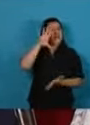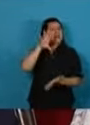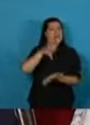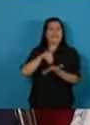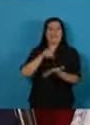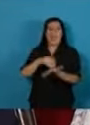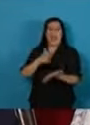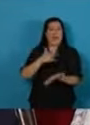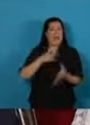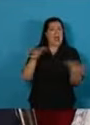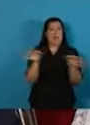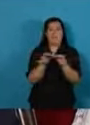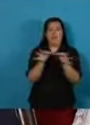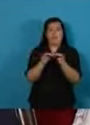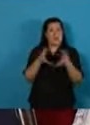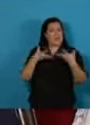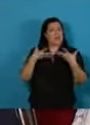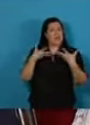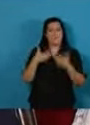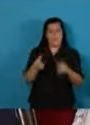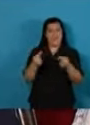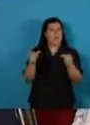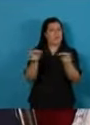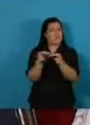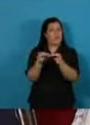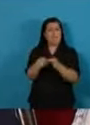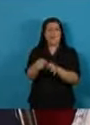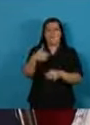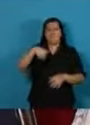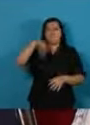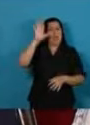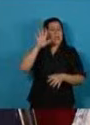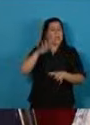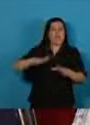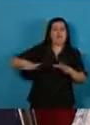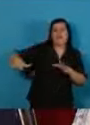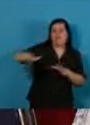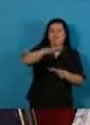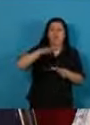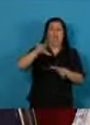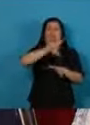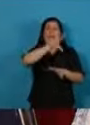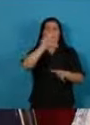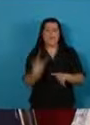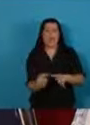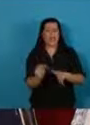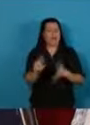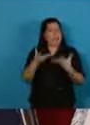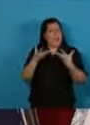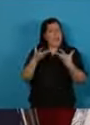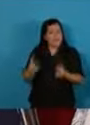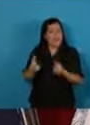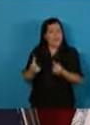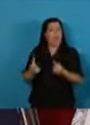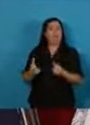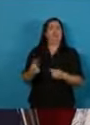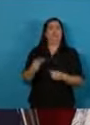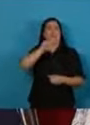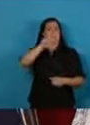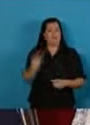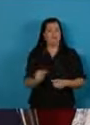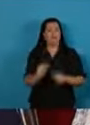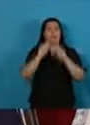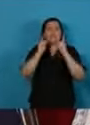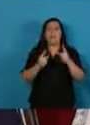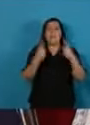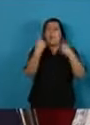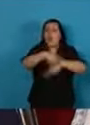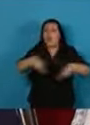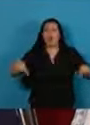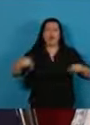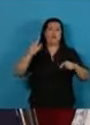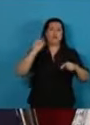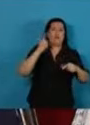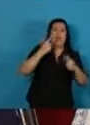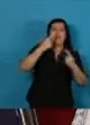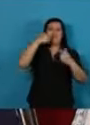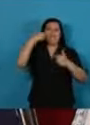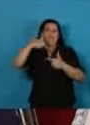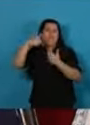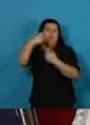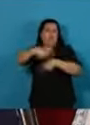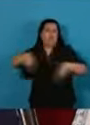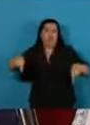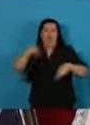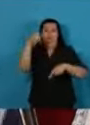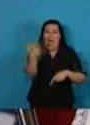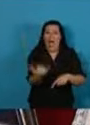Islas Malvinas, la Plataforma Continental, la Antártida Argentina y los recursos naturales que estas extensiones